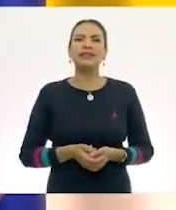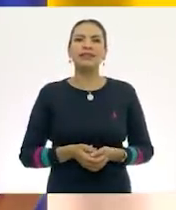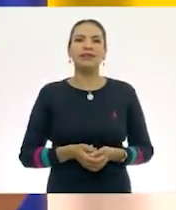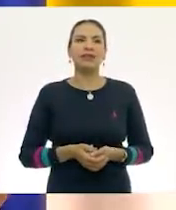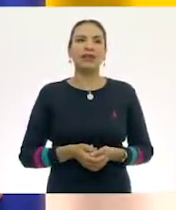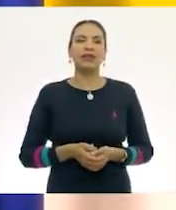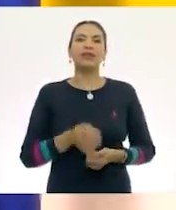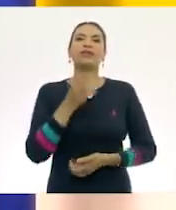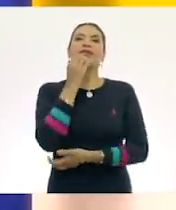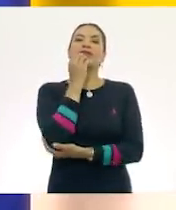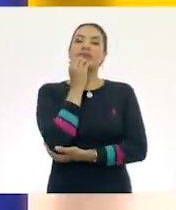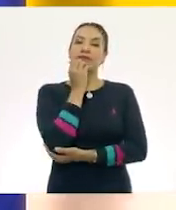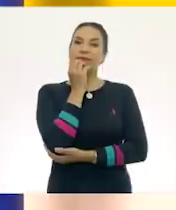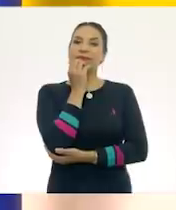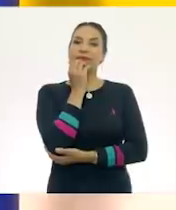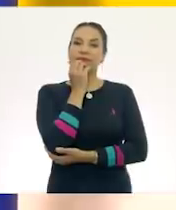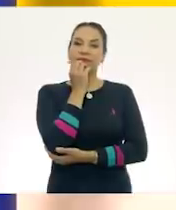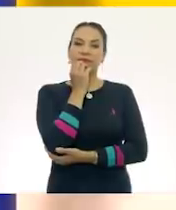Ay,